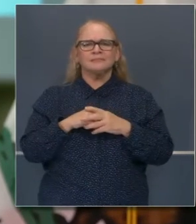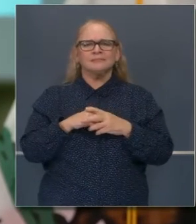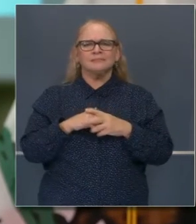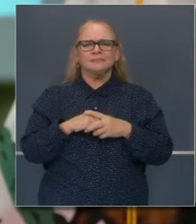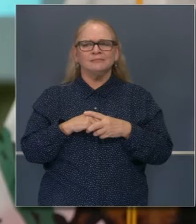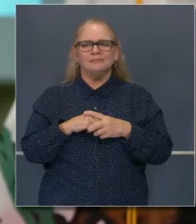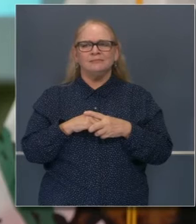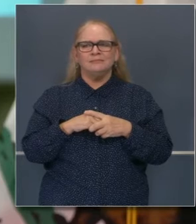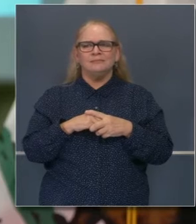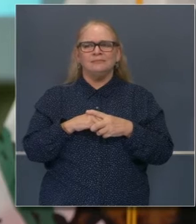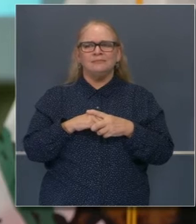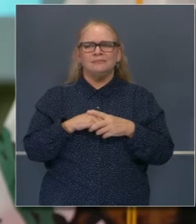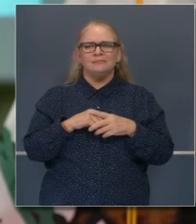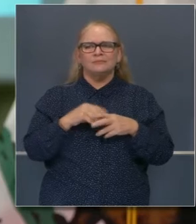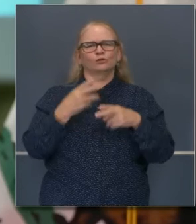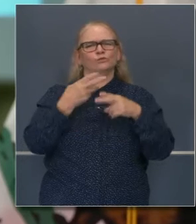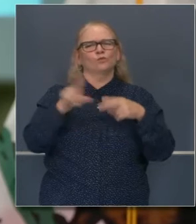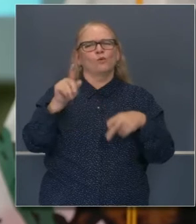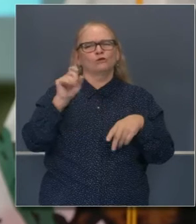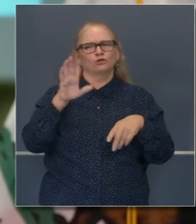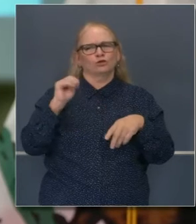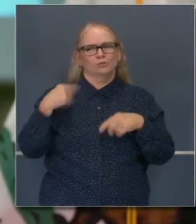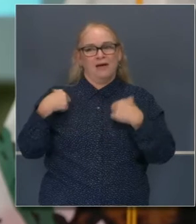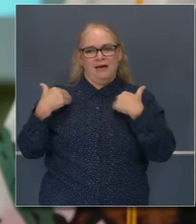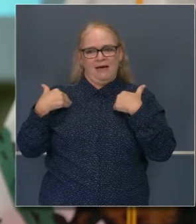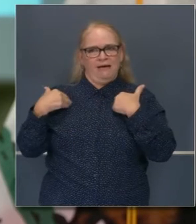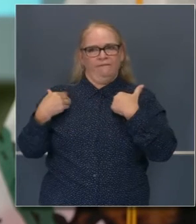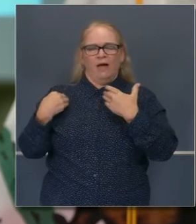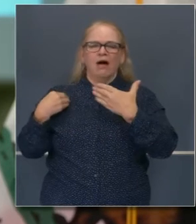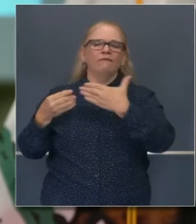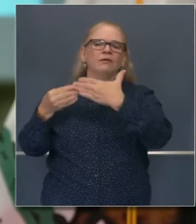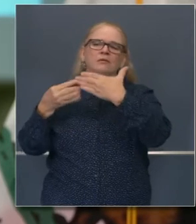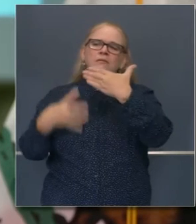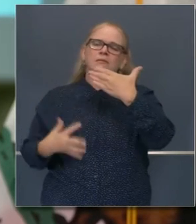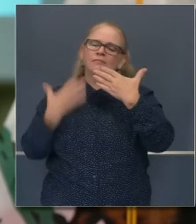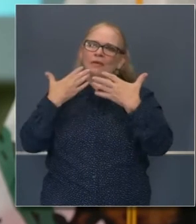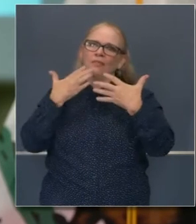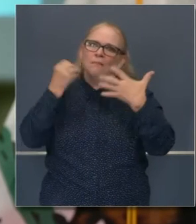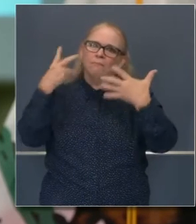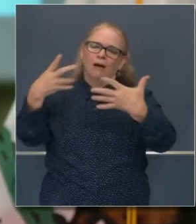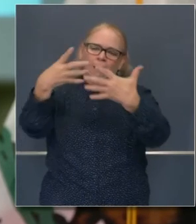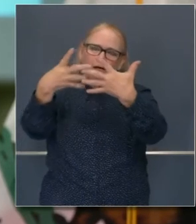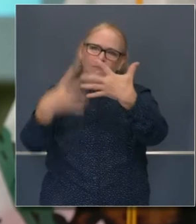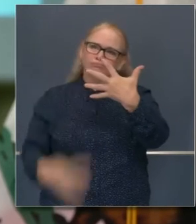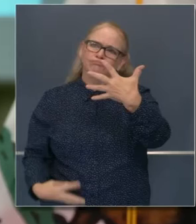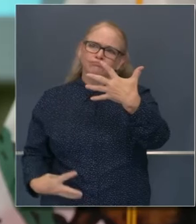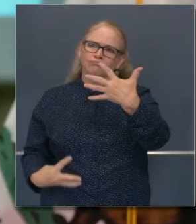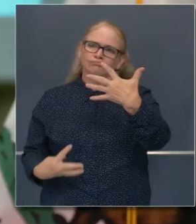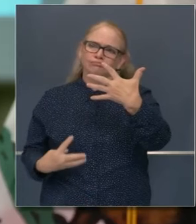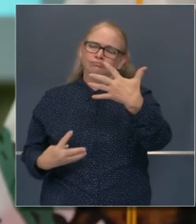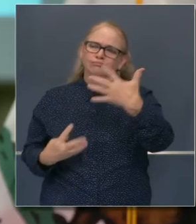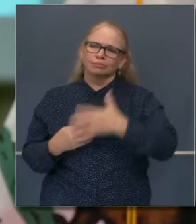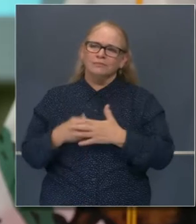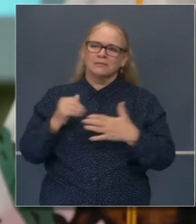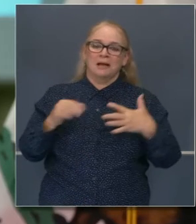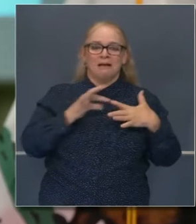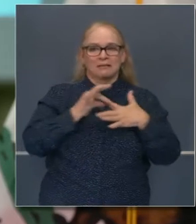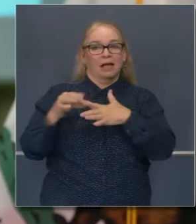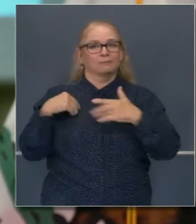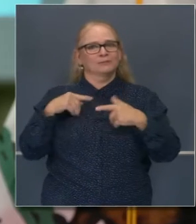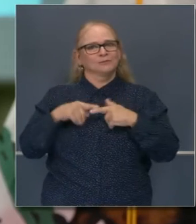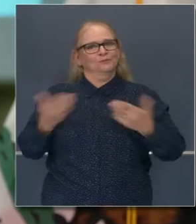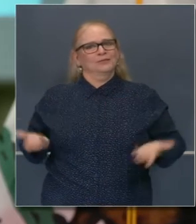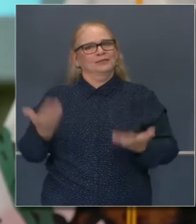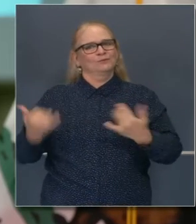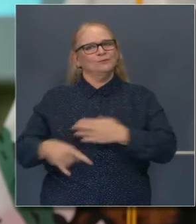el tiempo breve que tengo, hay demasiadas personas para agradecer por el camino que me ha conllevado a este